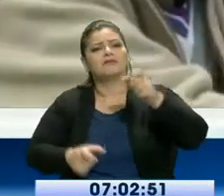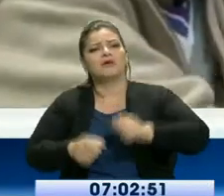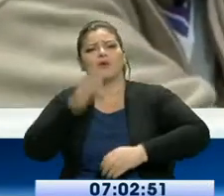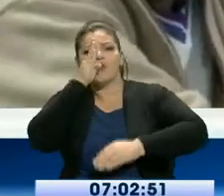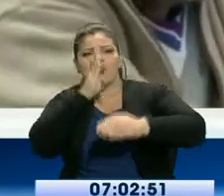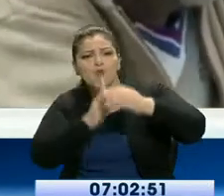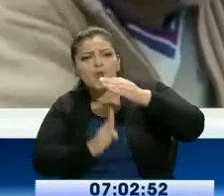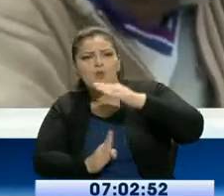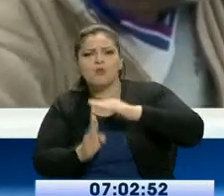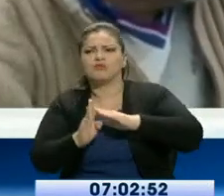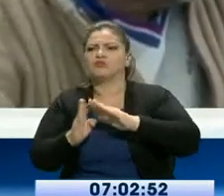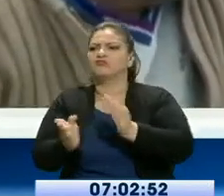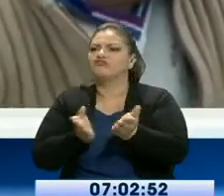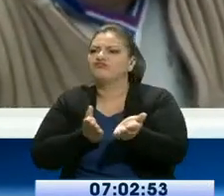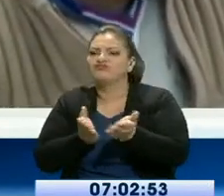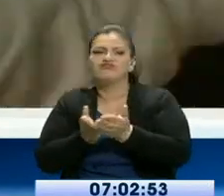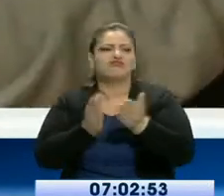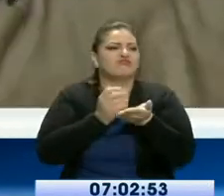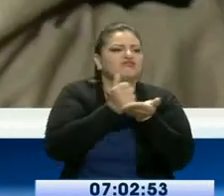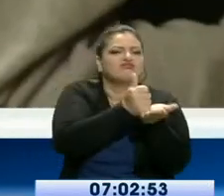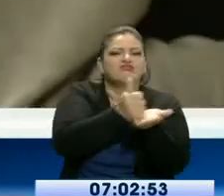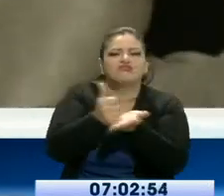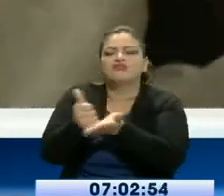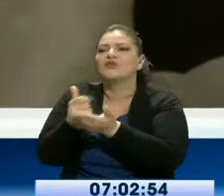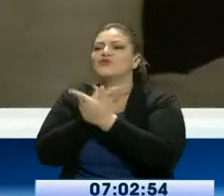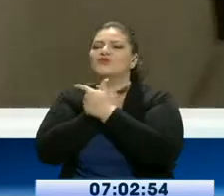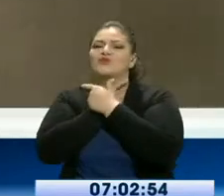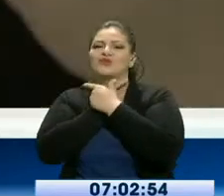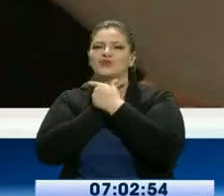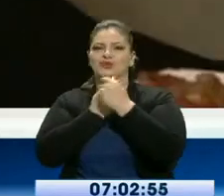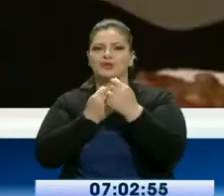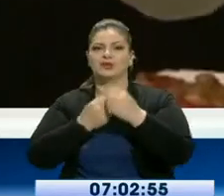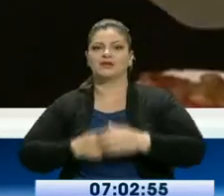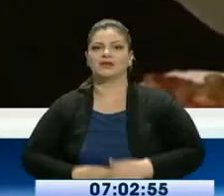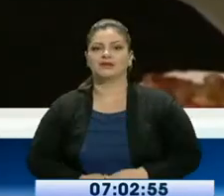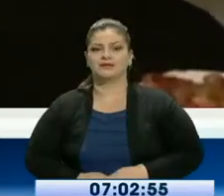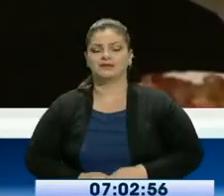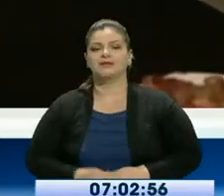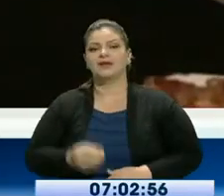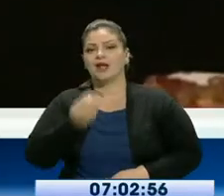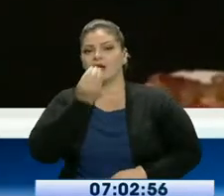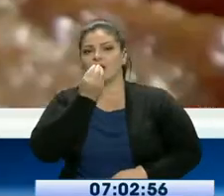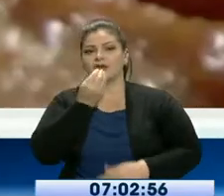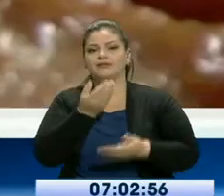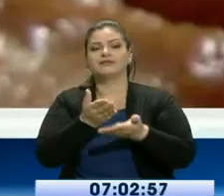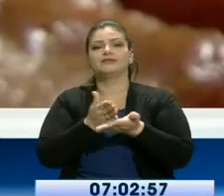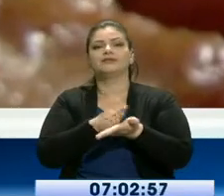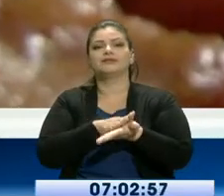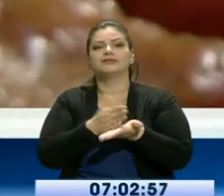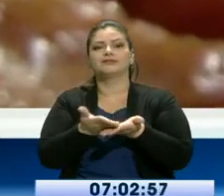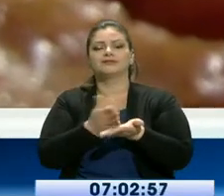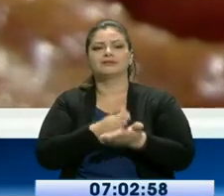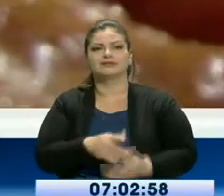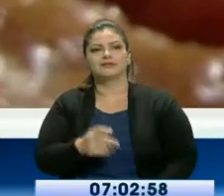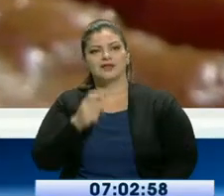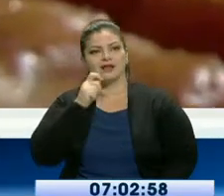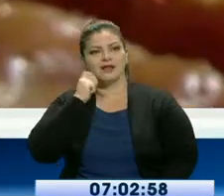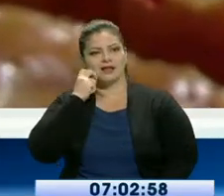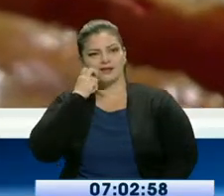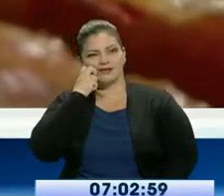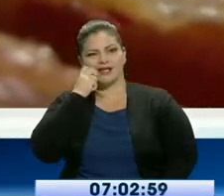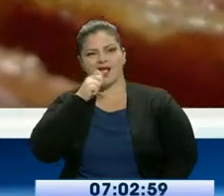Montúfar goza también de la buena gastronomía, como las carnes ahumadas. Acá nuestra especialidad es los ahumados, puede